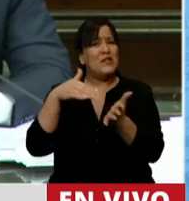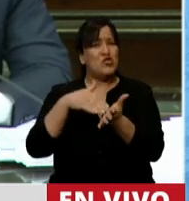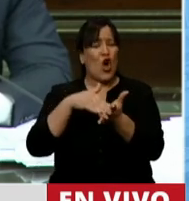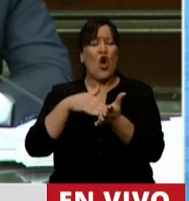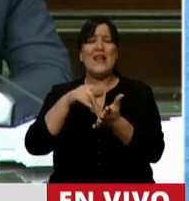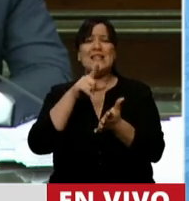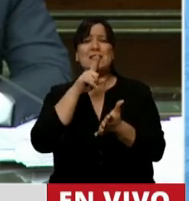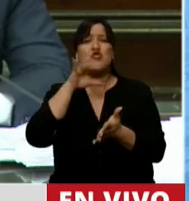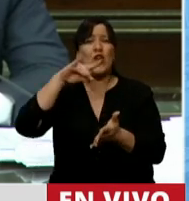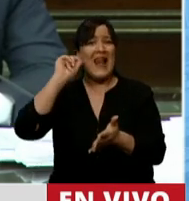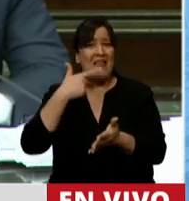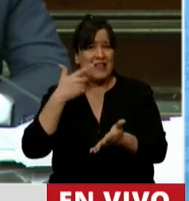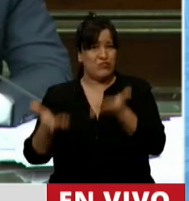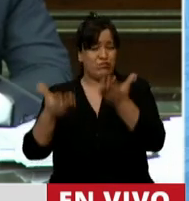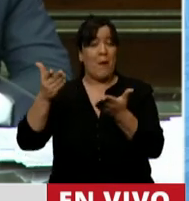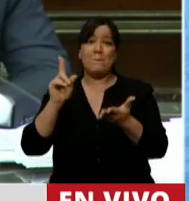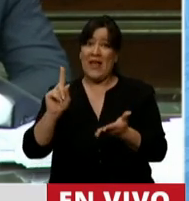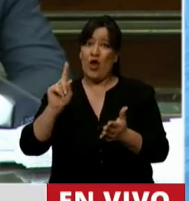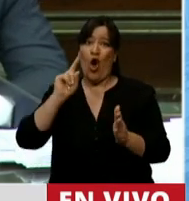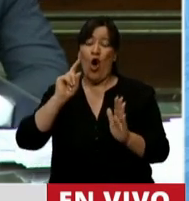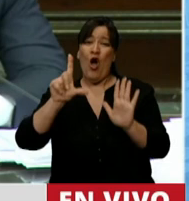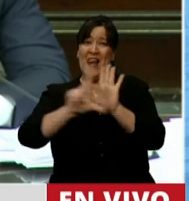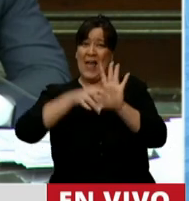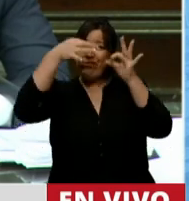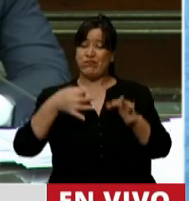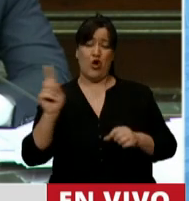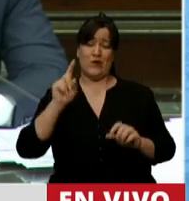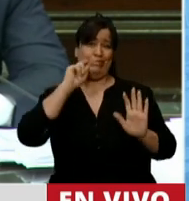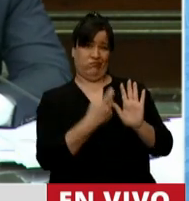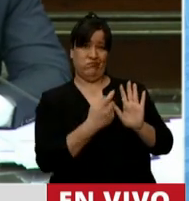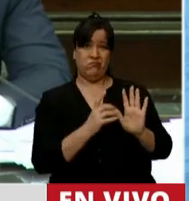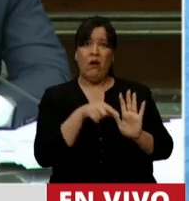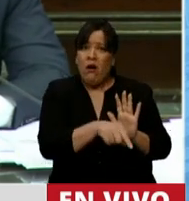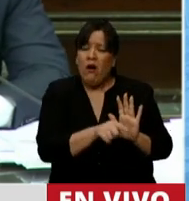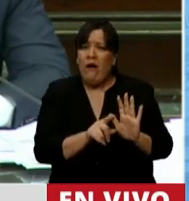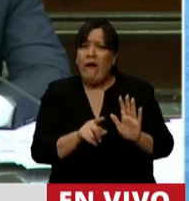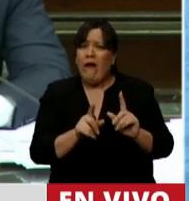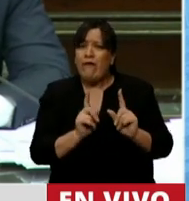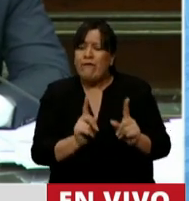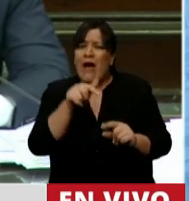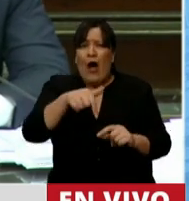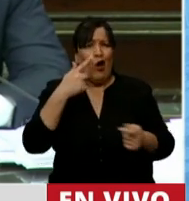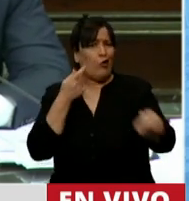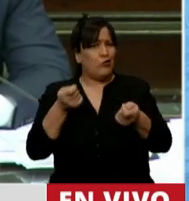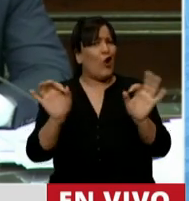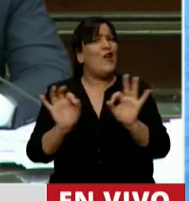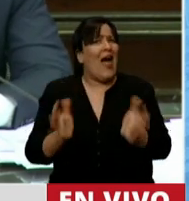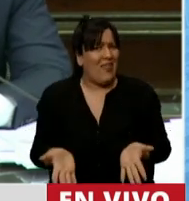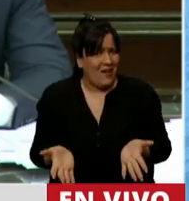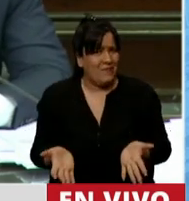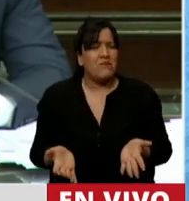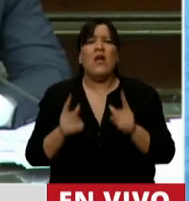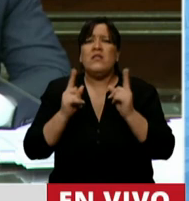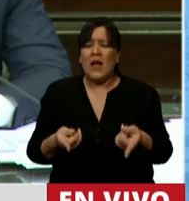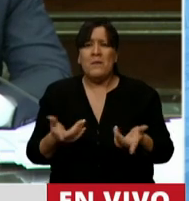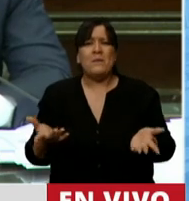toneladas ilegalmente de nuestro mar, esos no están siendo controlados y no basta con